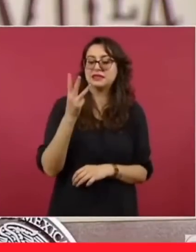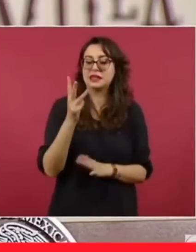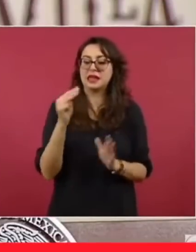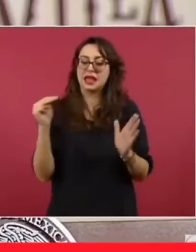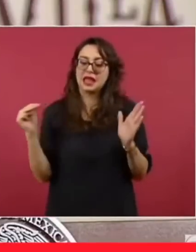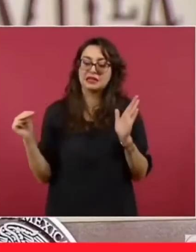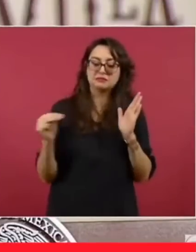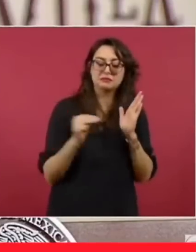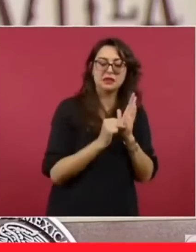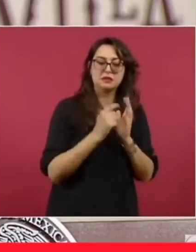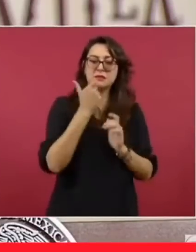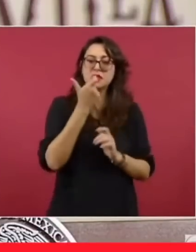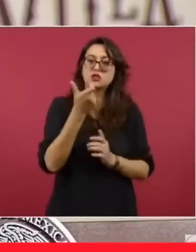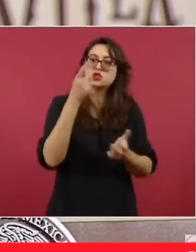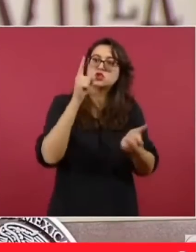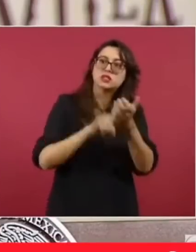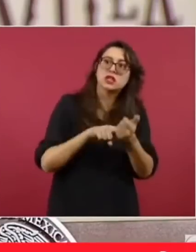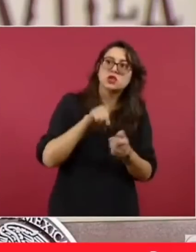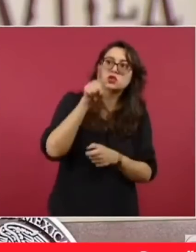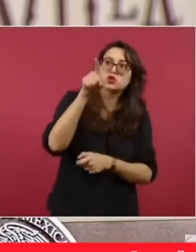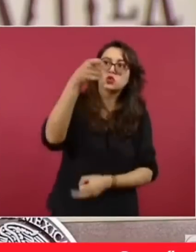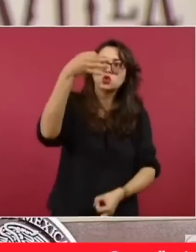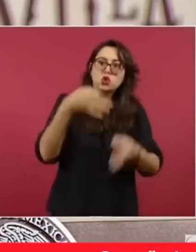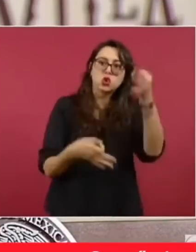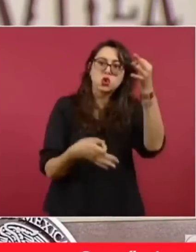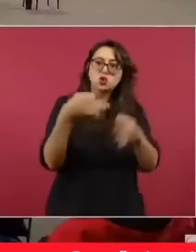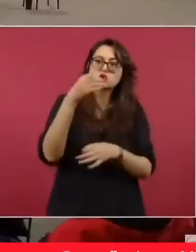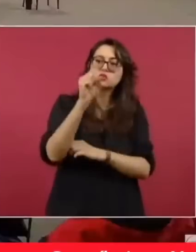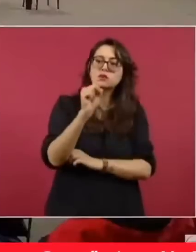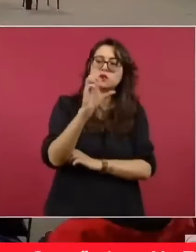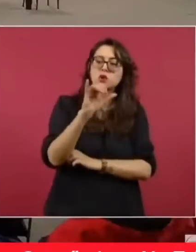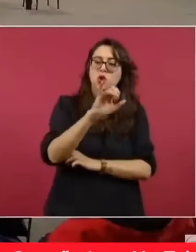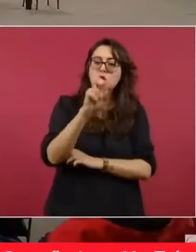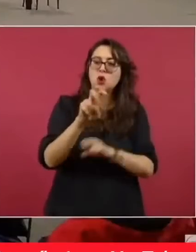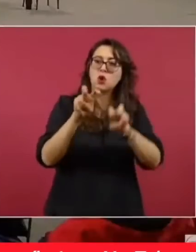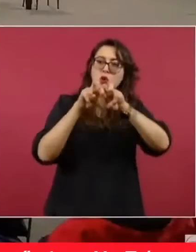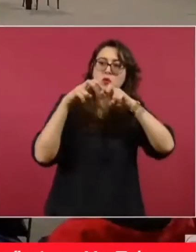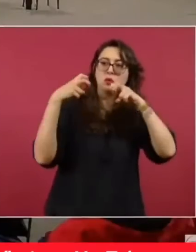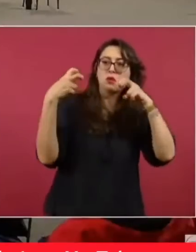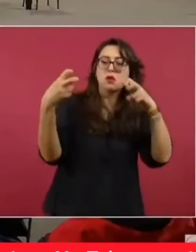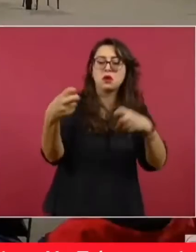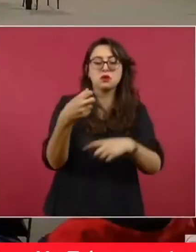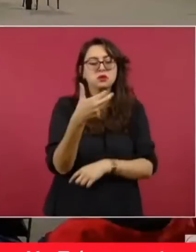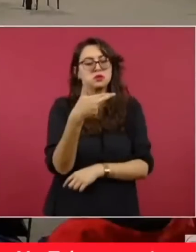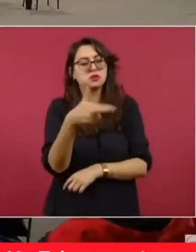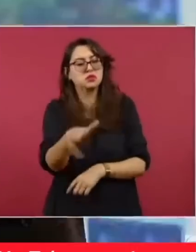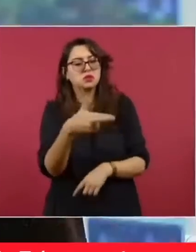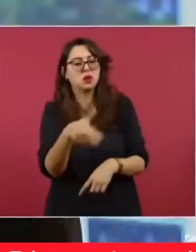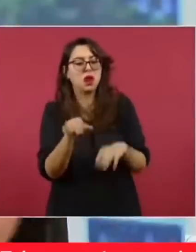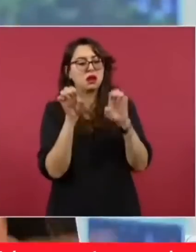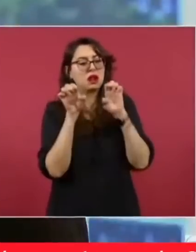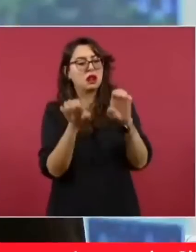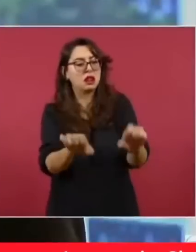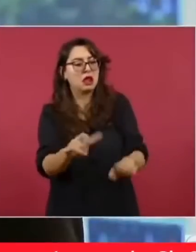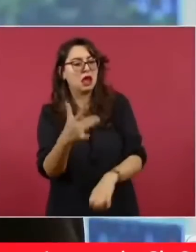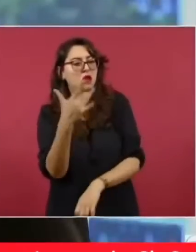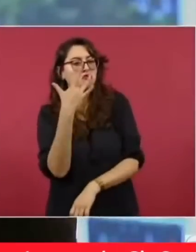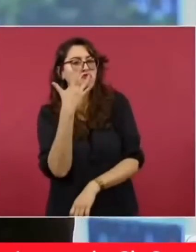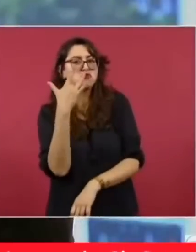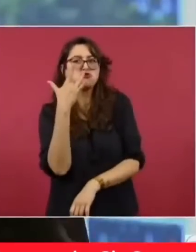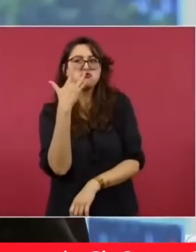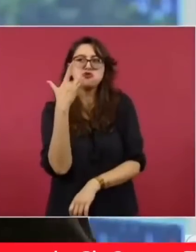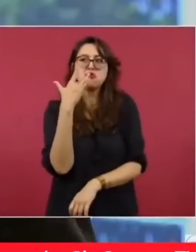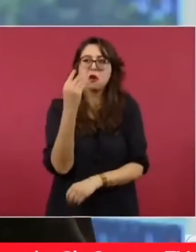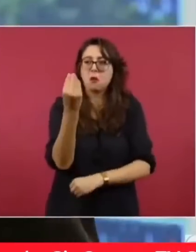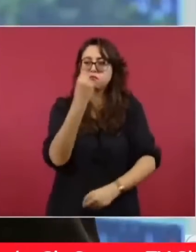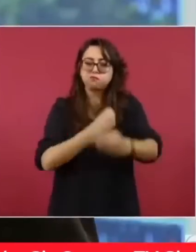Suprema Corte de Justicia de la Nación para comidas y bebidas en restaurantes lujosos. ¿Eso qué? Esos no los toca a